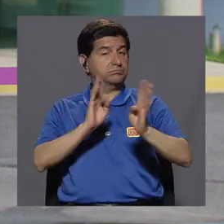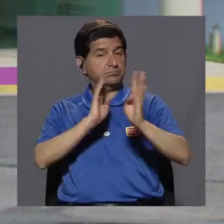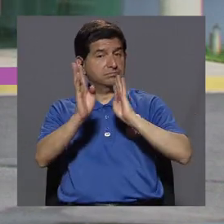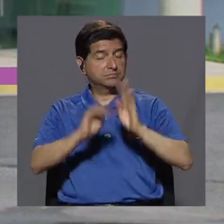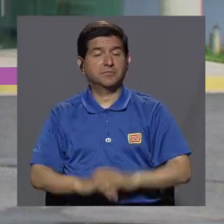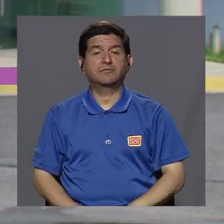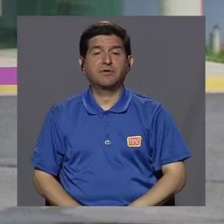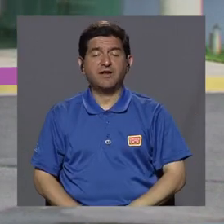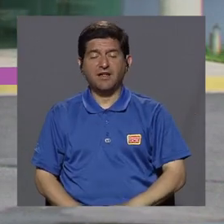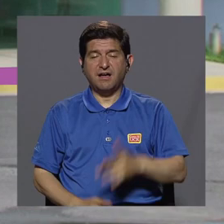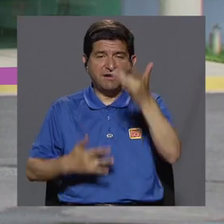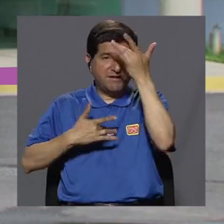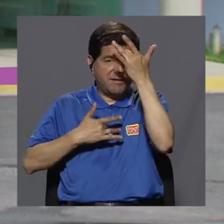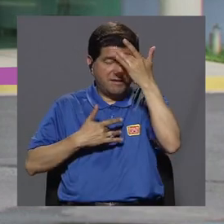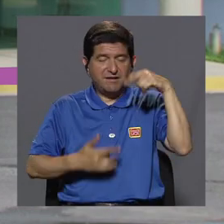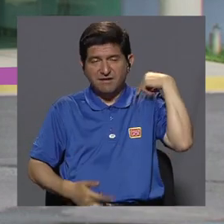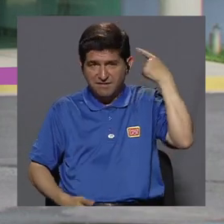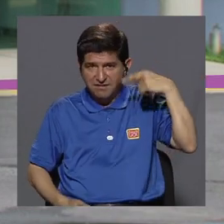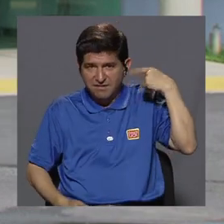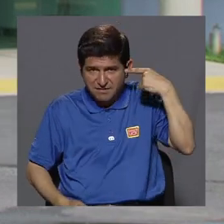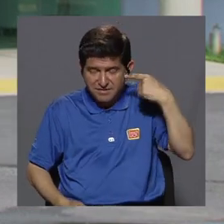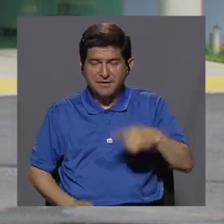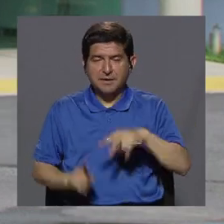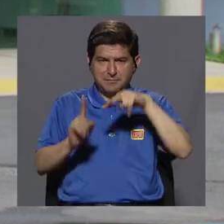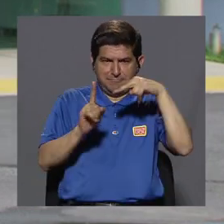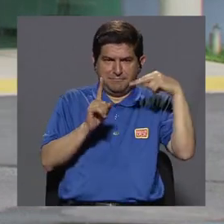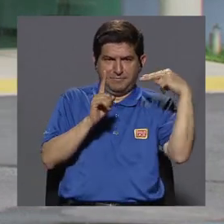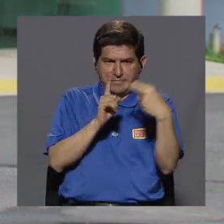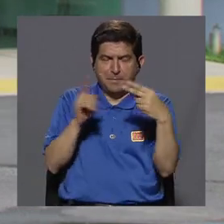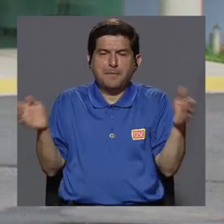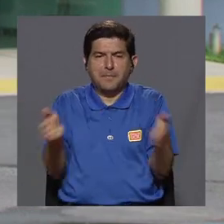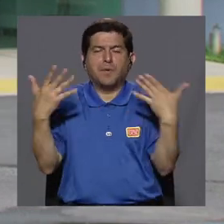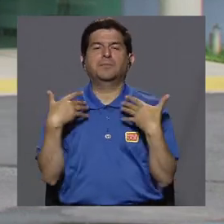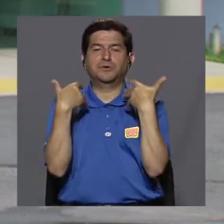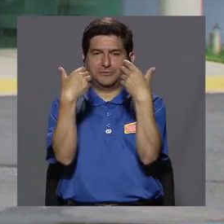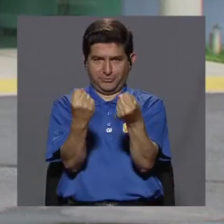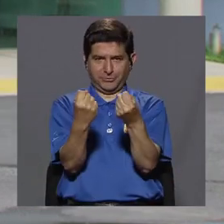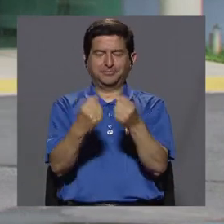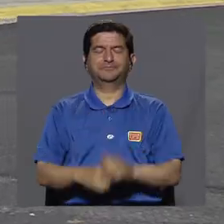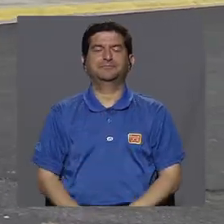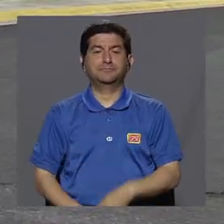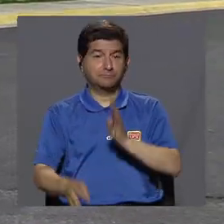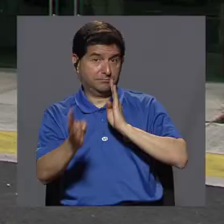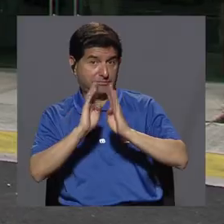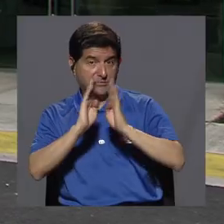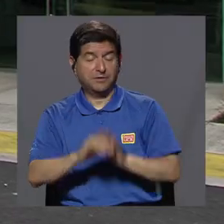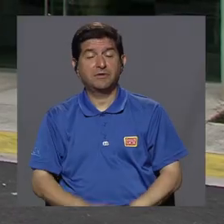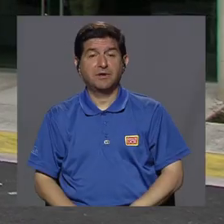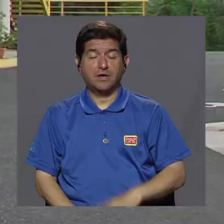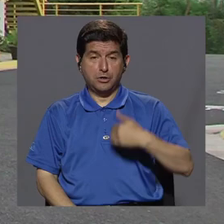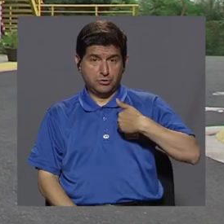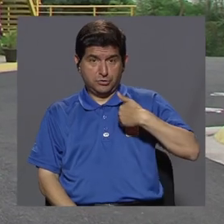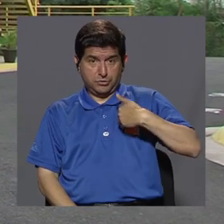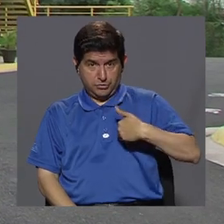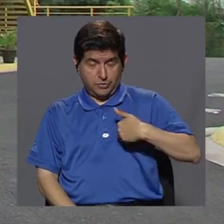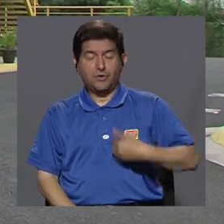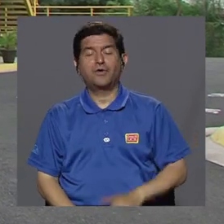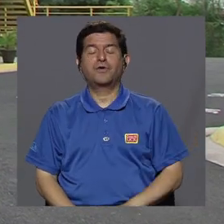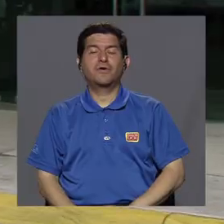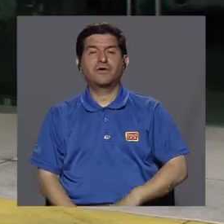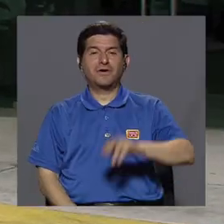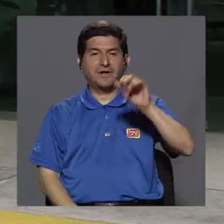conversando acerca de las enfermedades demenciales desde el punto de vista de la promoción de la salud. Vamos a conversar con el señor